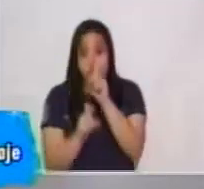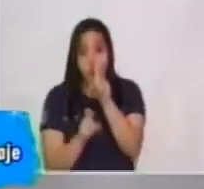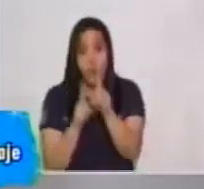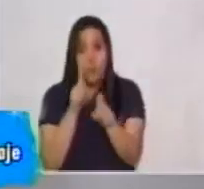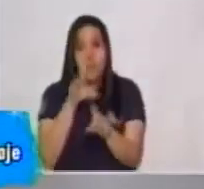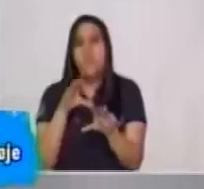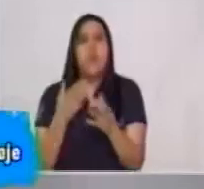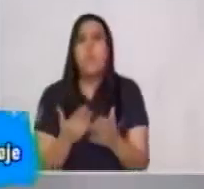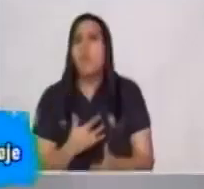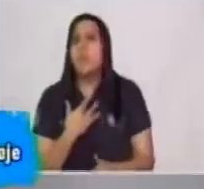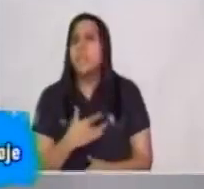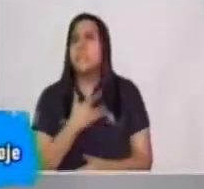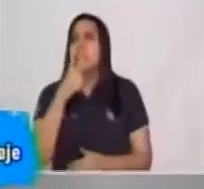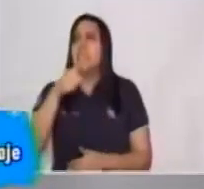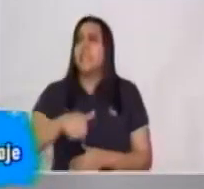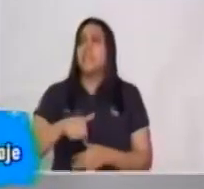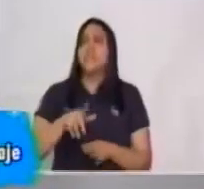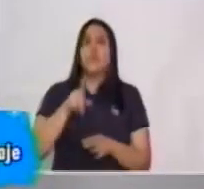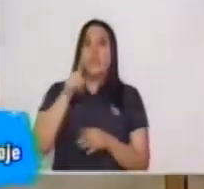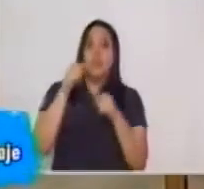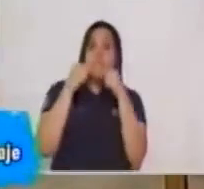así, ¿cómo lo dices?